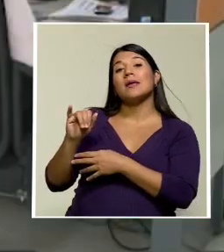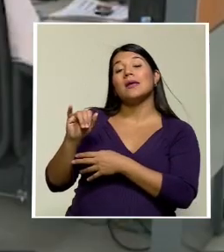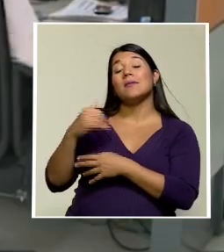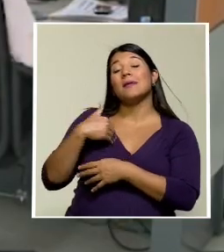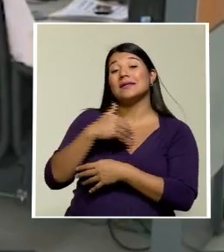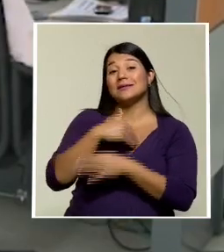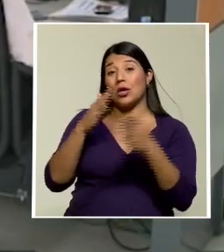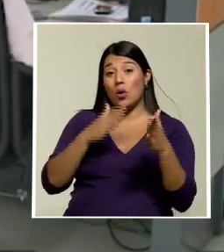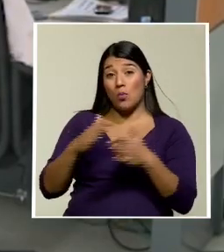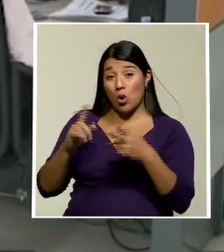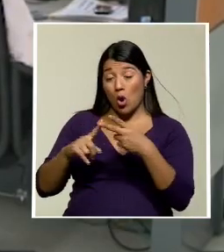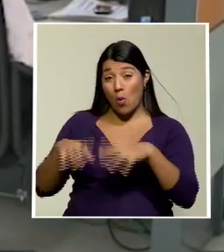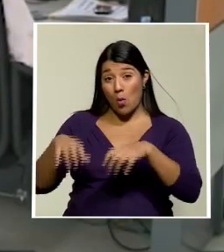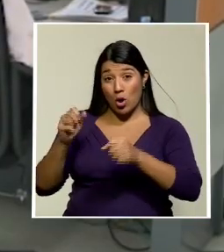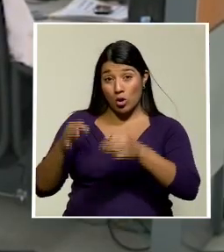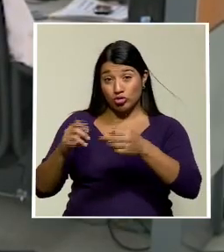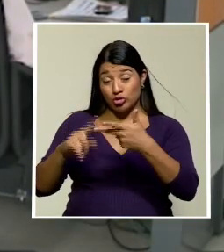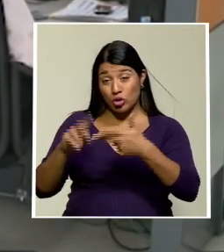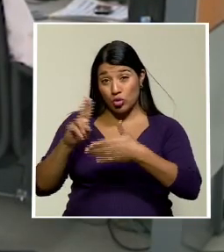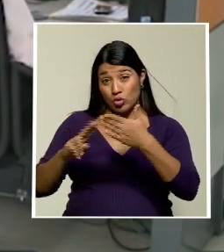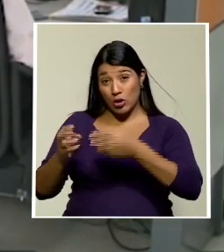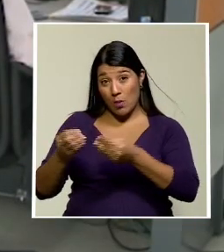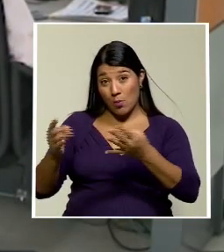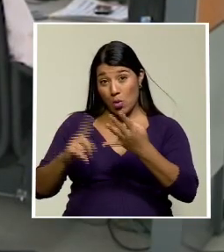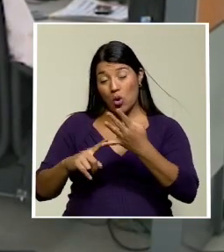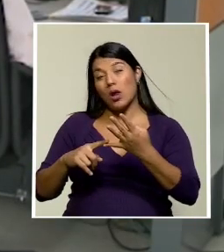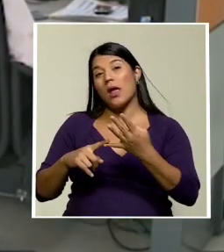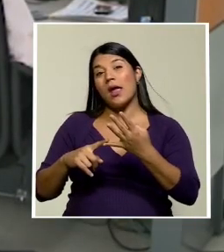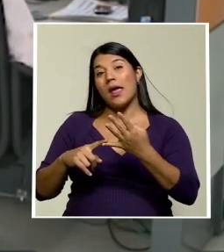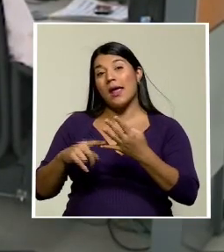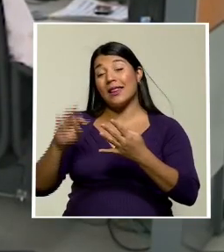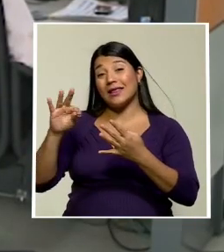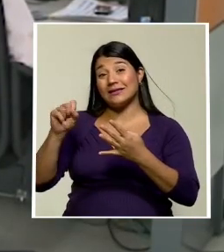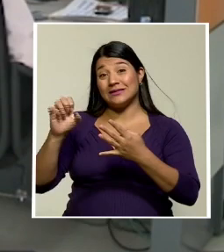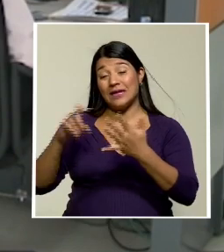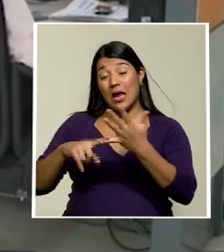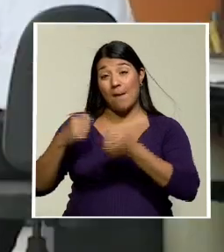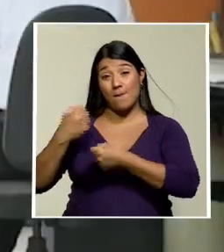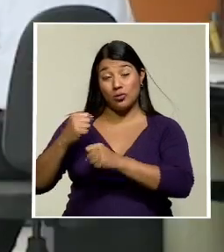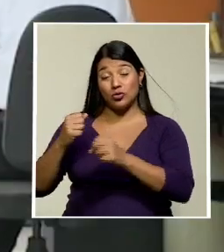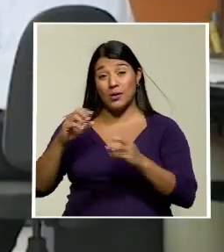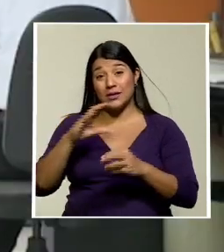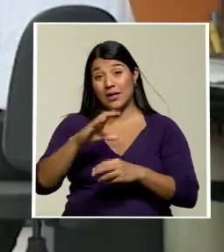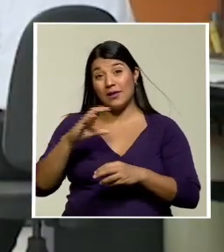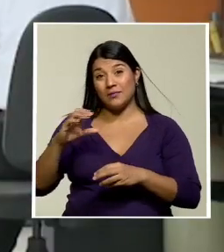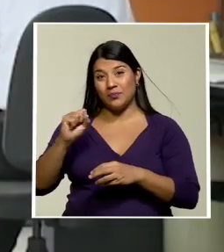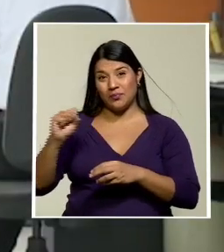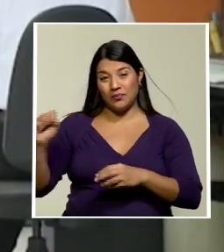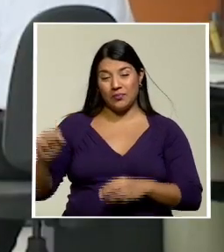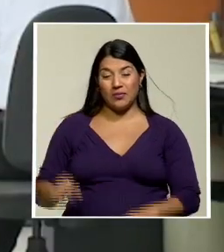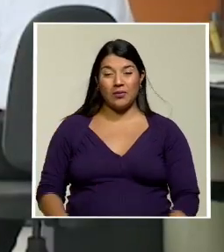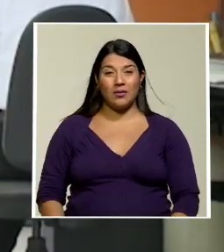universidades públicas el tribunal supremo de elecciones los municipios y la caja costarricense de seguro social